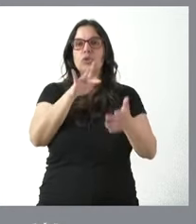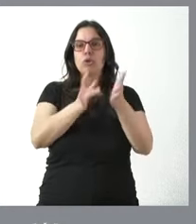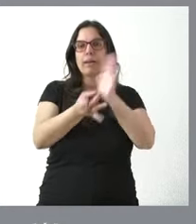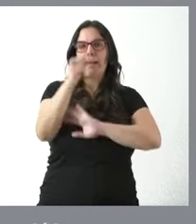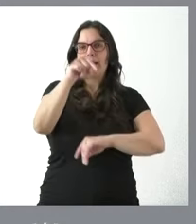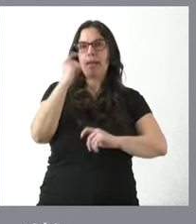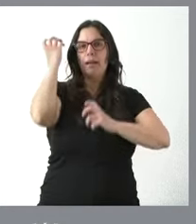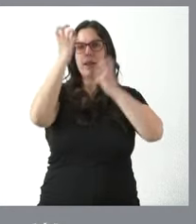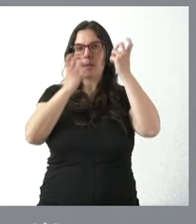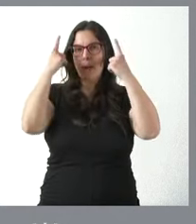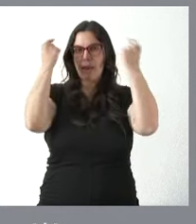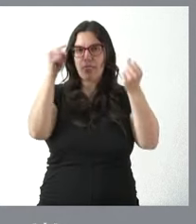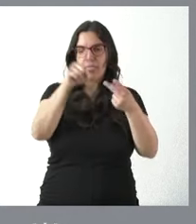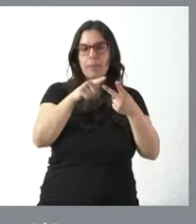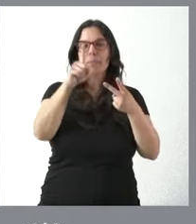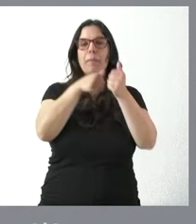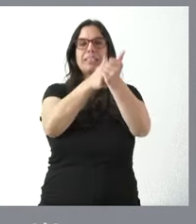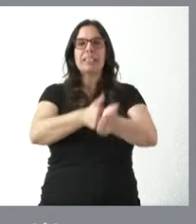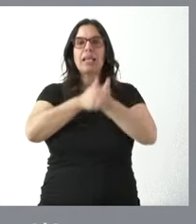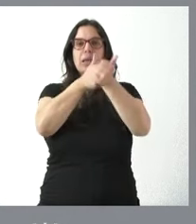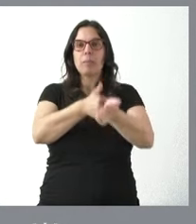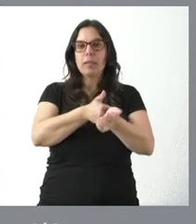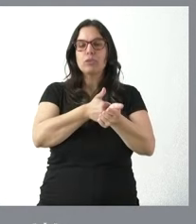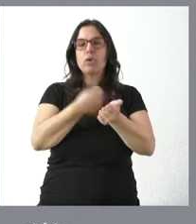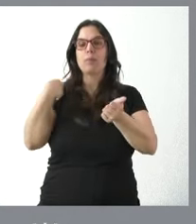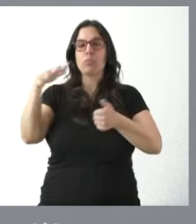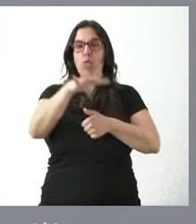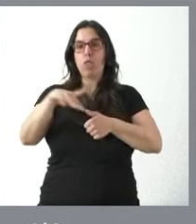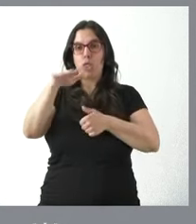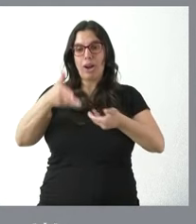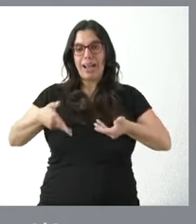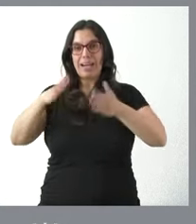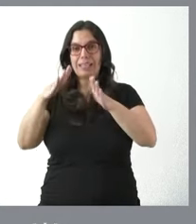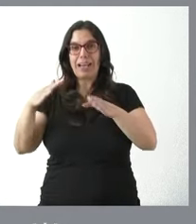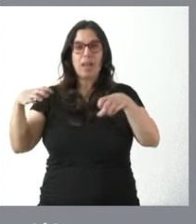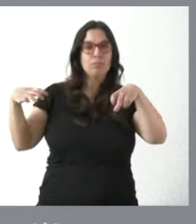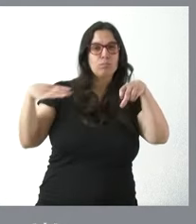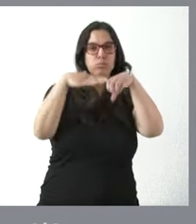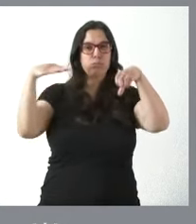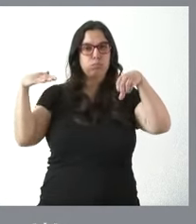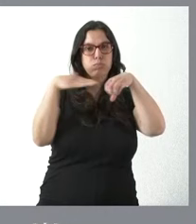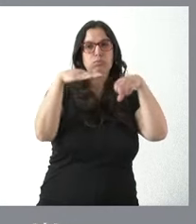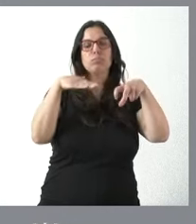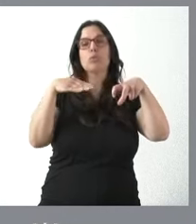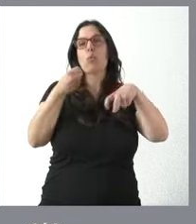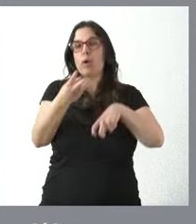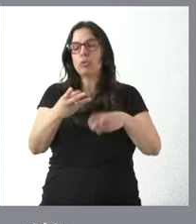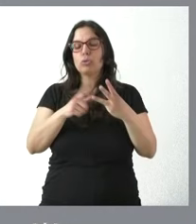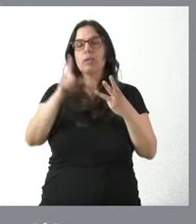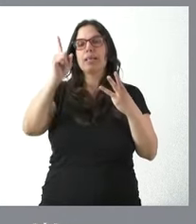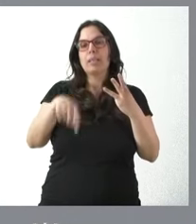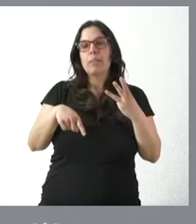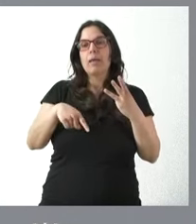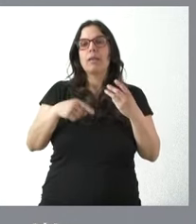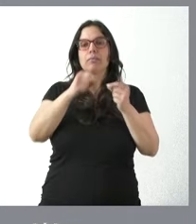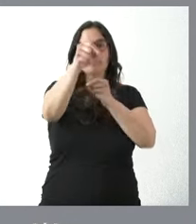el seguimiento del número de carnívoros atropellados en vías pavimentadas y vías de ferrocarril y la determinación de la